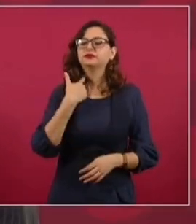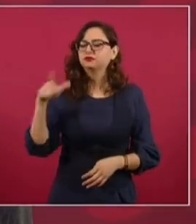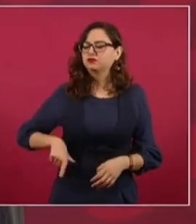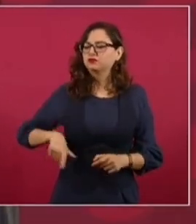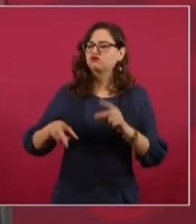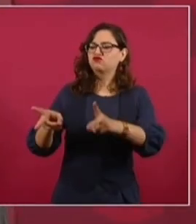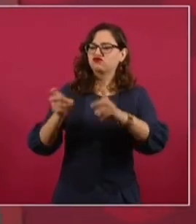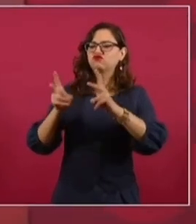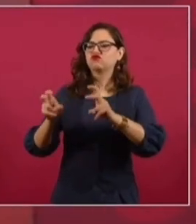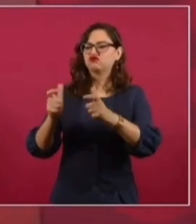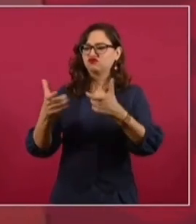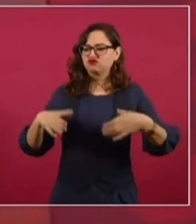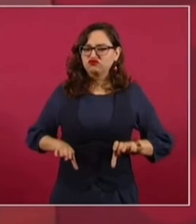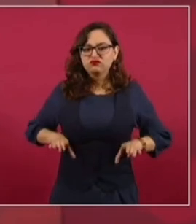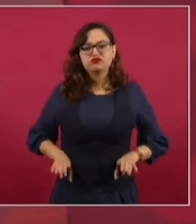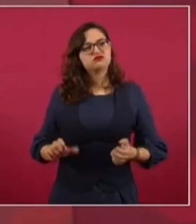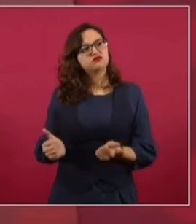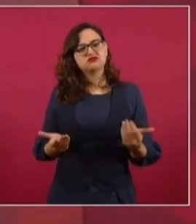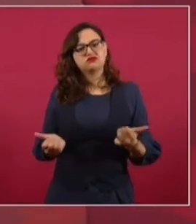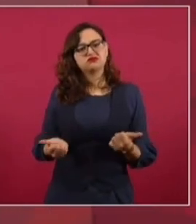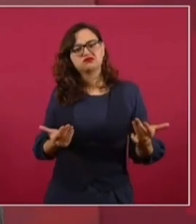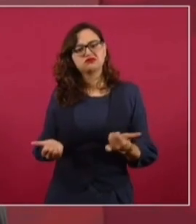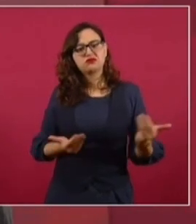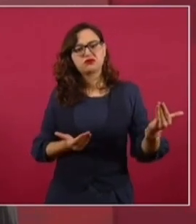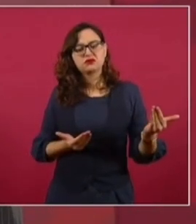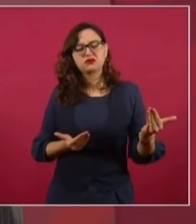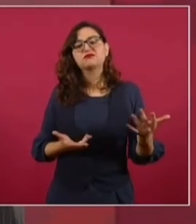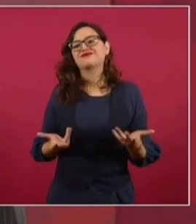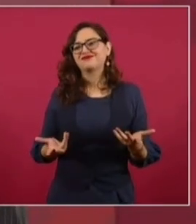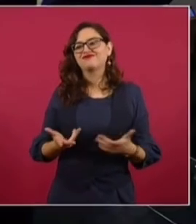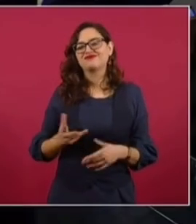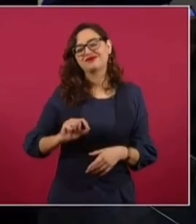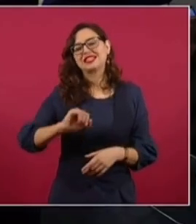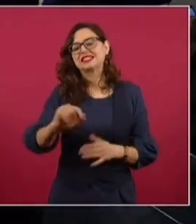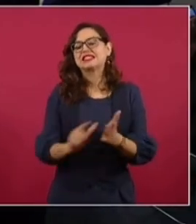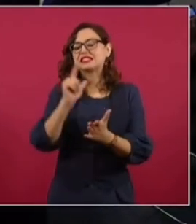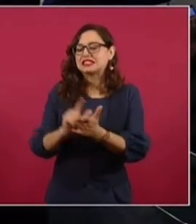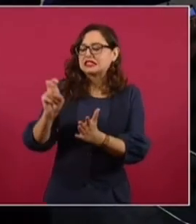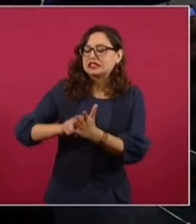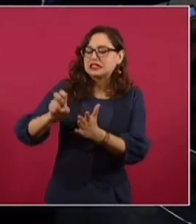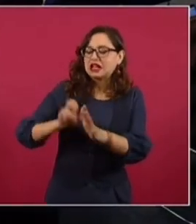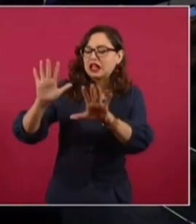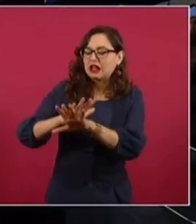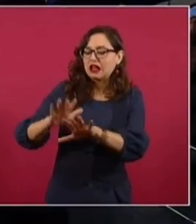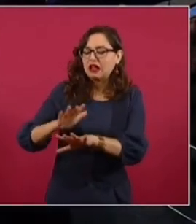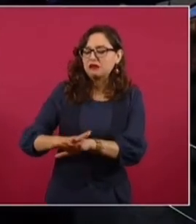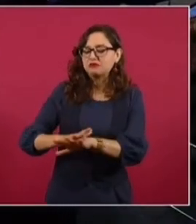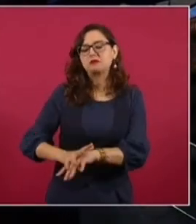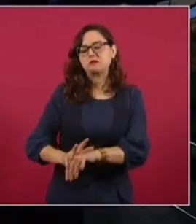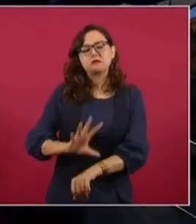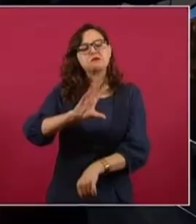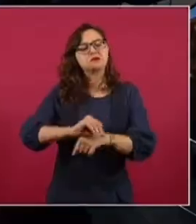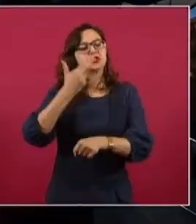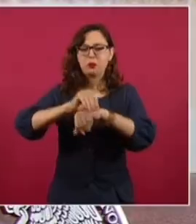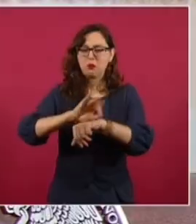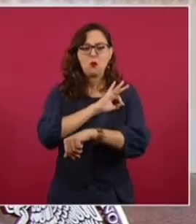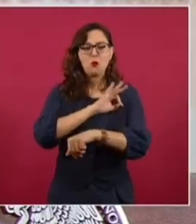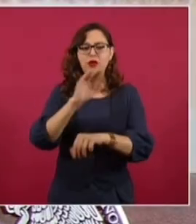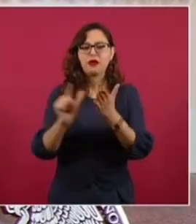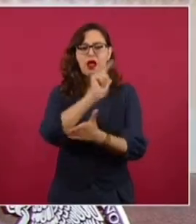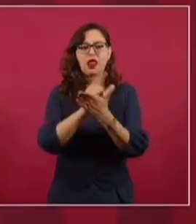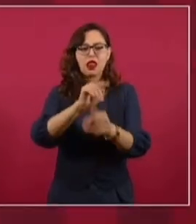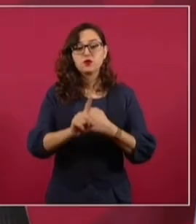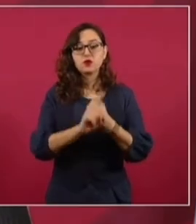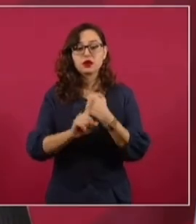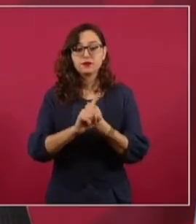legalizar el robo, se dan el lujo hasta de modificar el marco legal. Pero